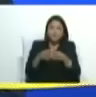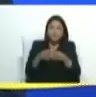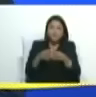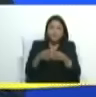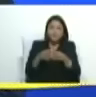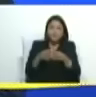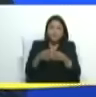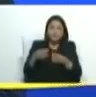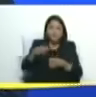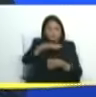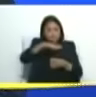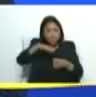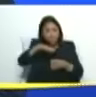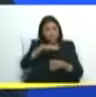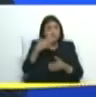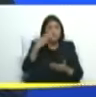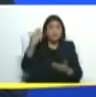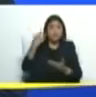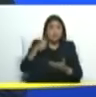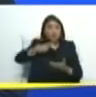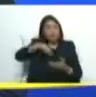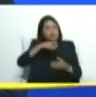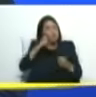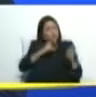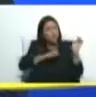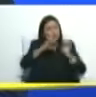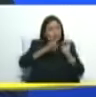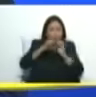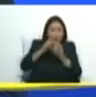hemos estado revisando